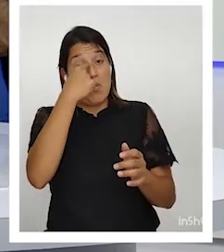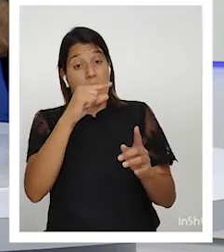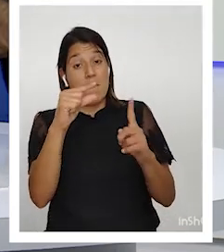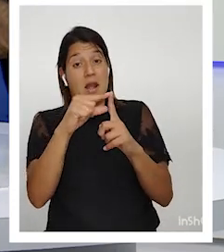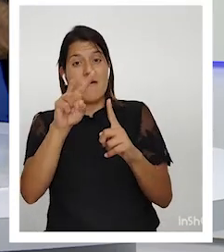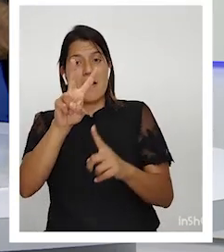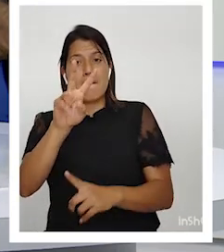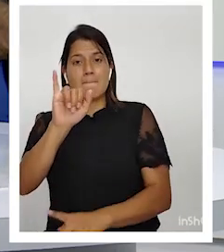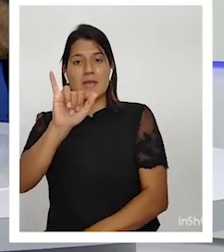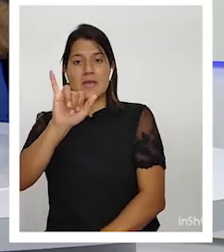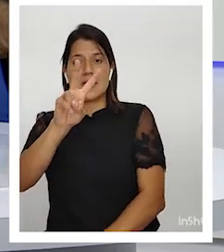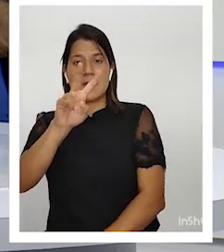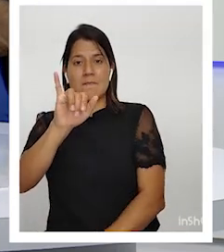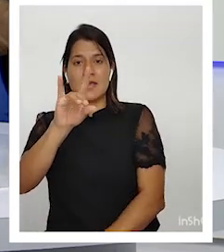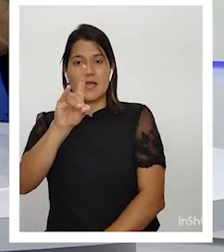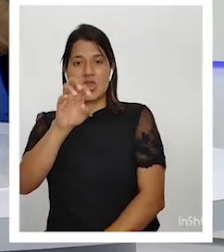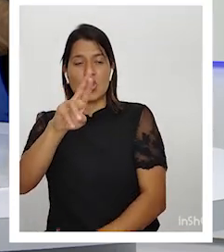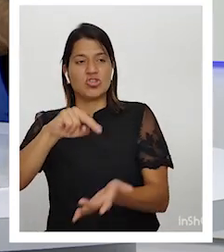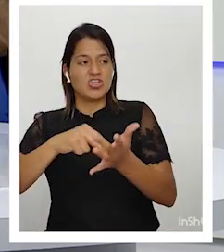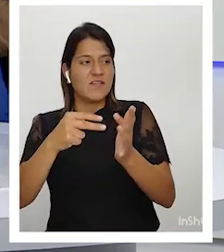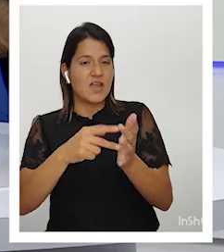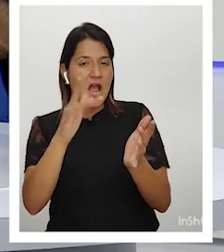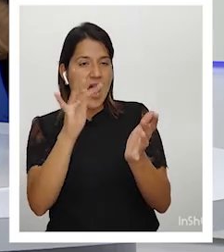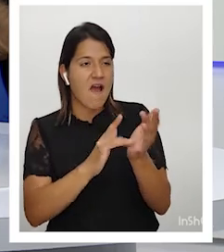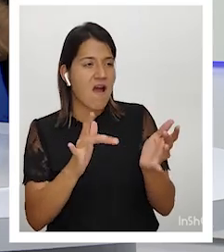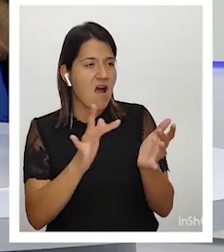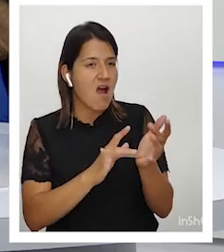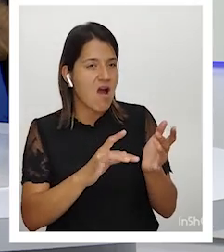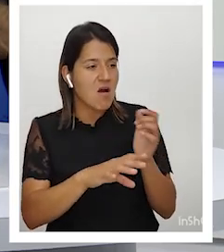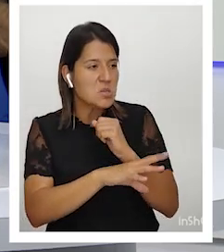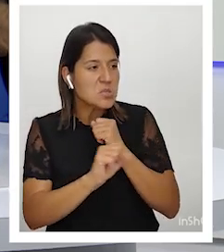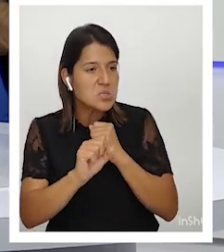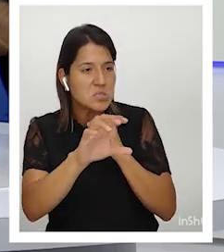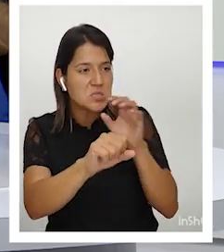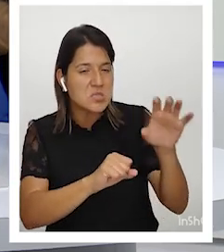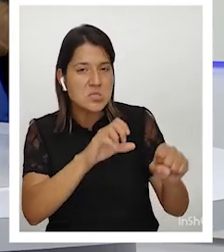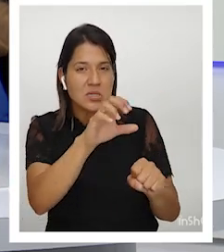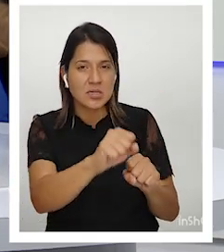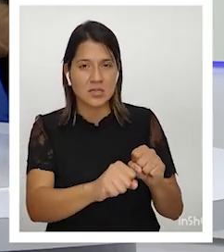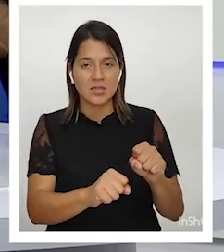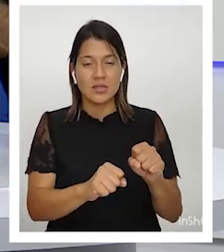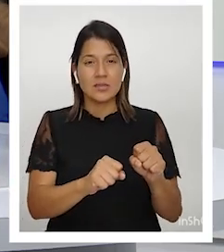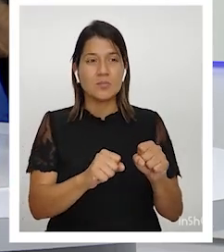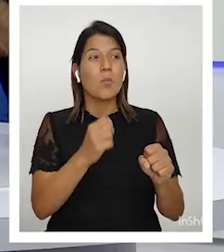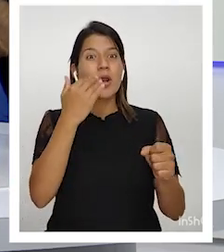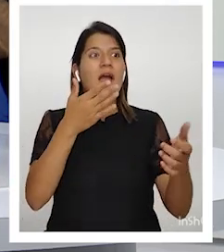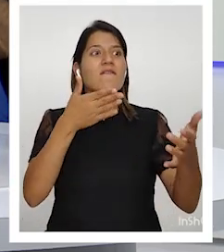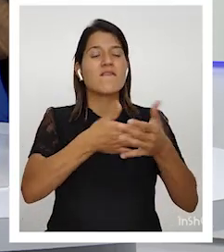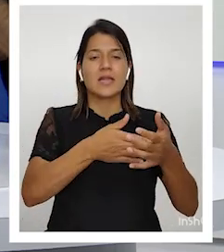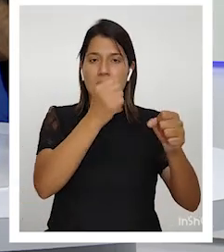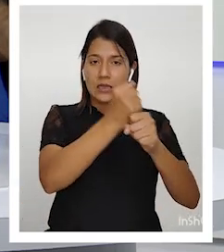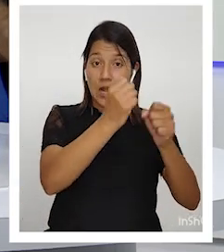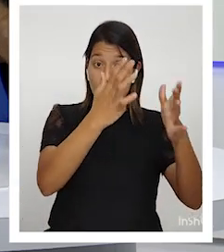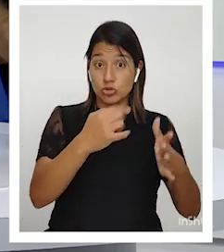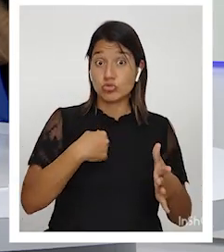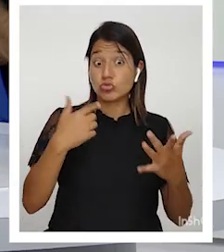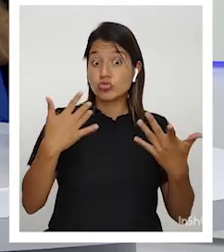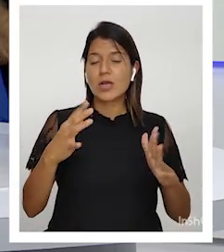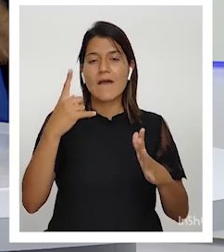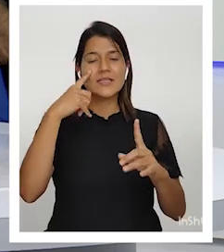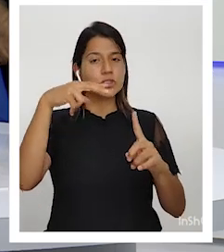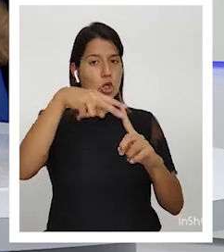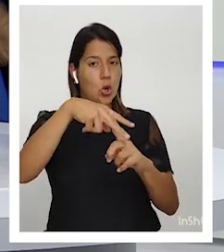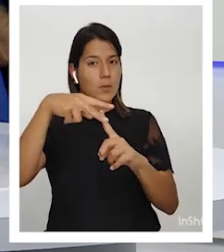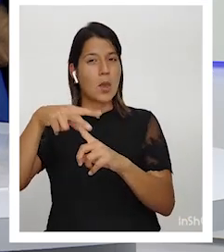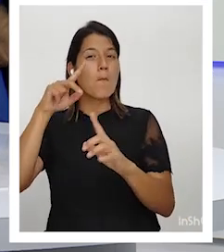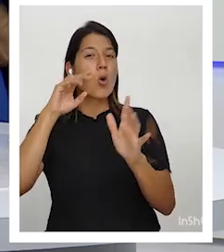le dé por la nuca a un montón de gente muchadora trabajadora porque he visto casos de cooperativas por